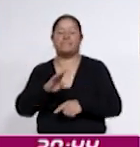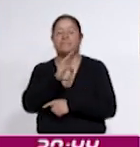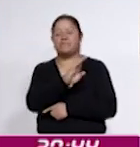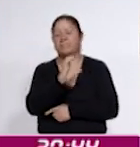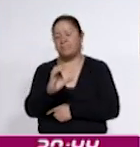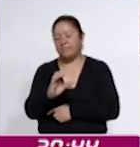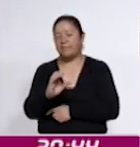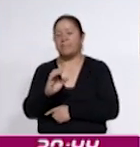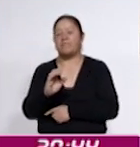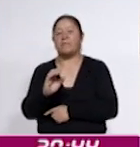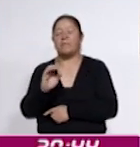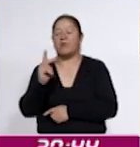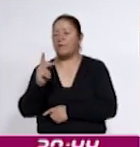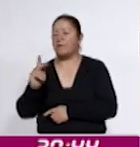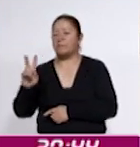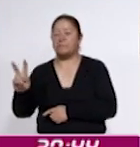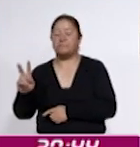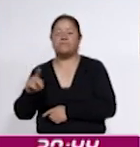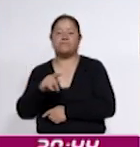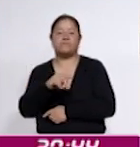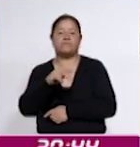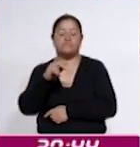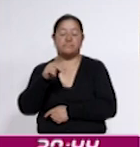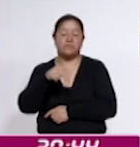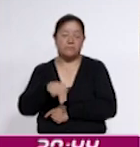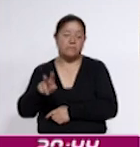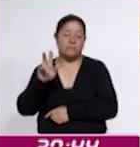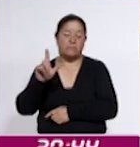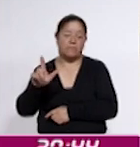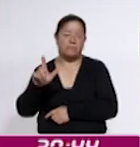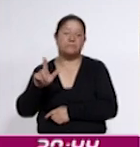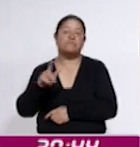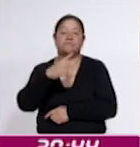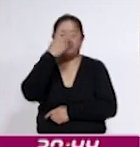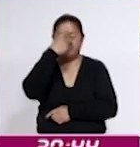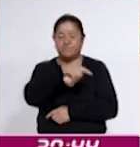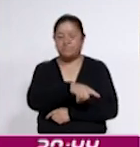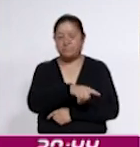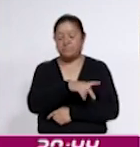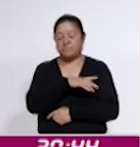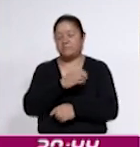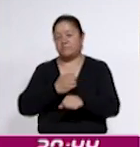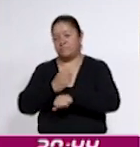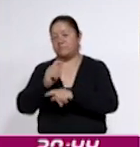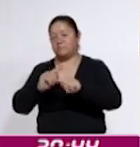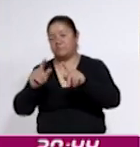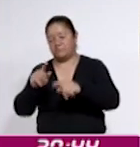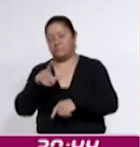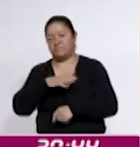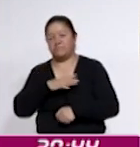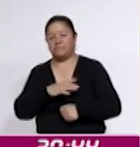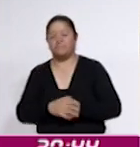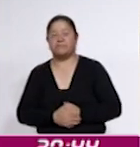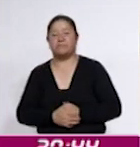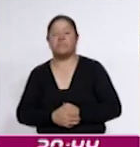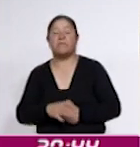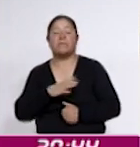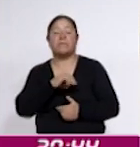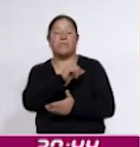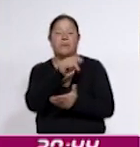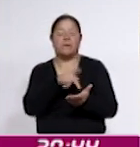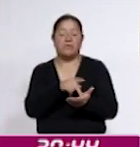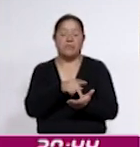Vallarta, Nuevo León, en su mayoría de México y desde luego también hay del estado de Tlaxcala, hay de Apisaco,